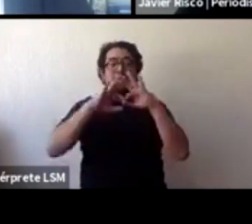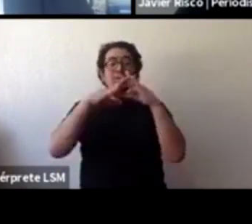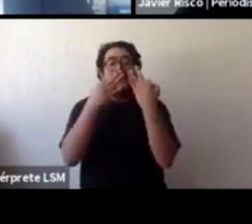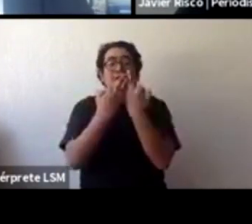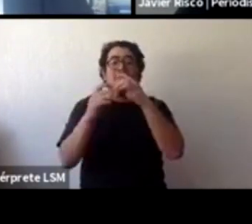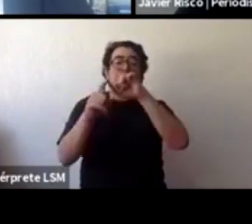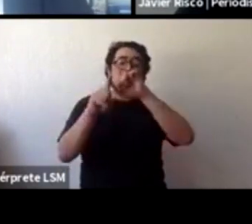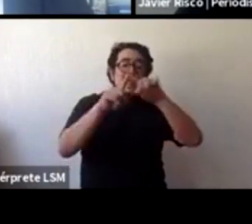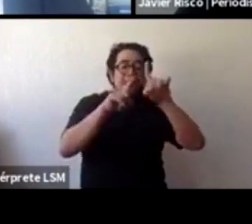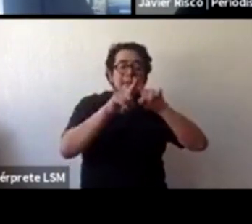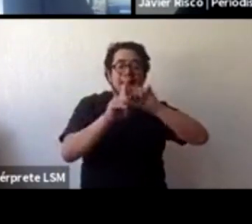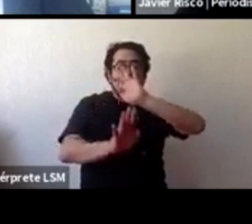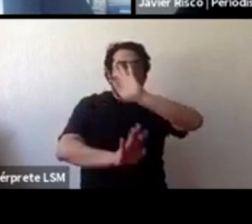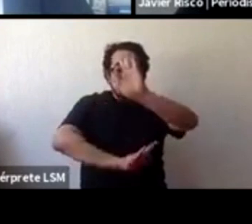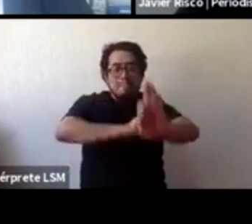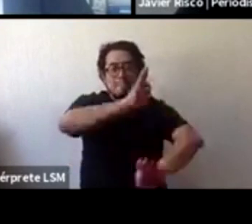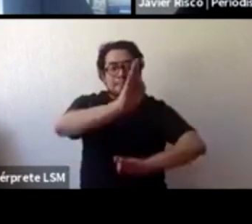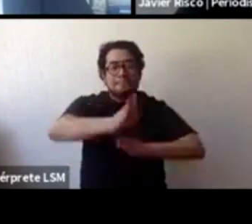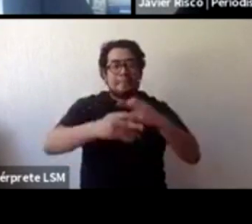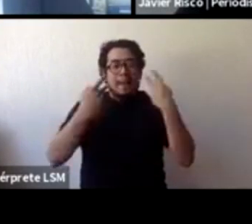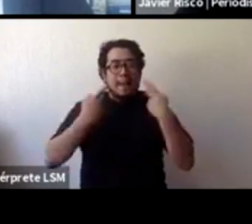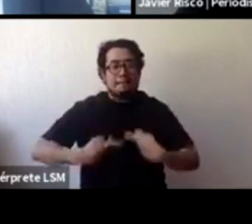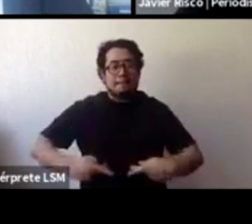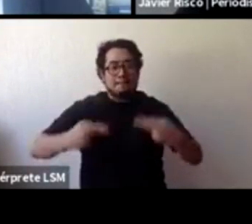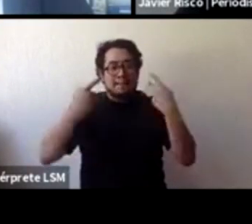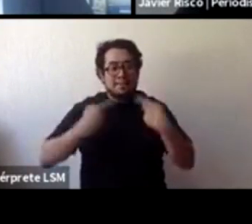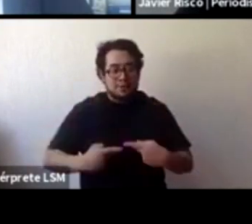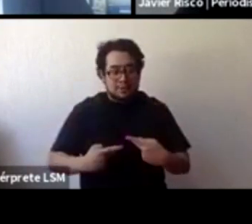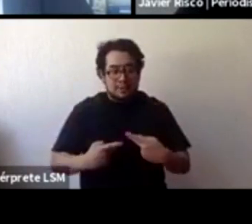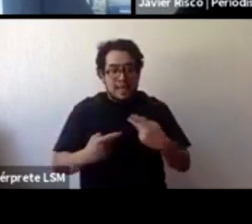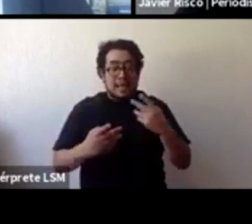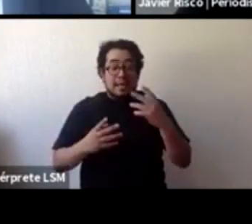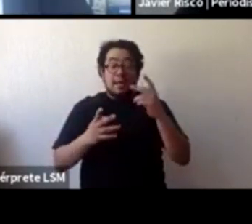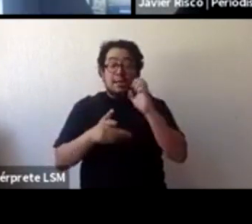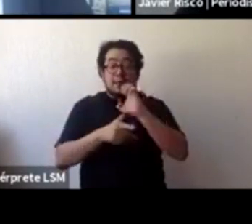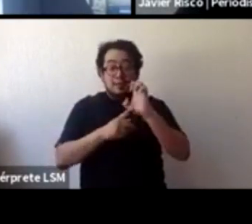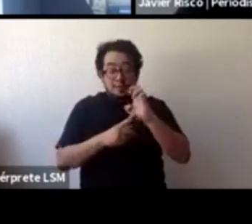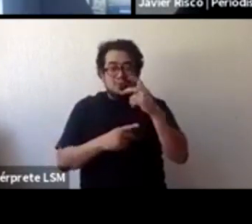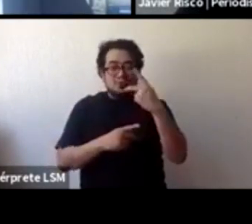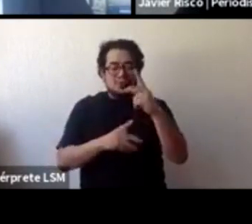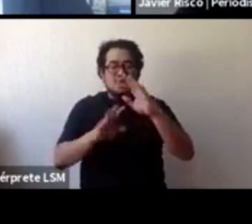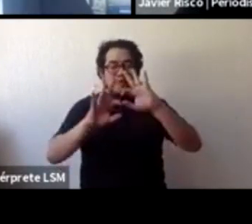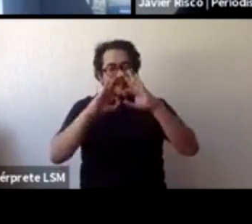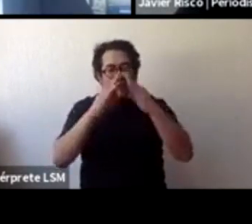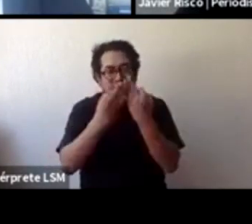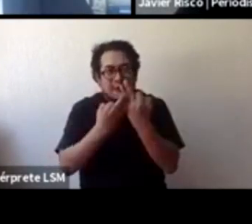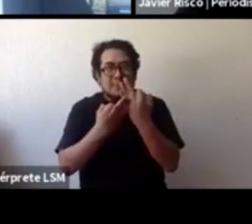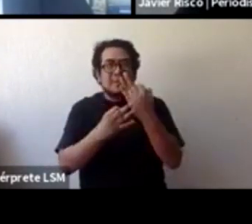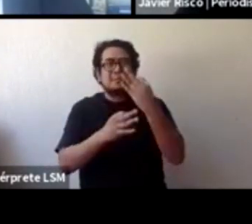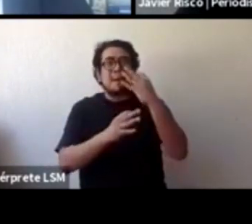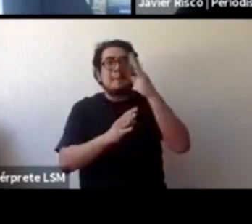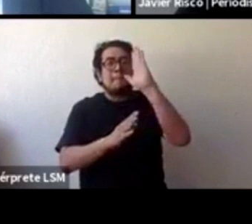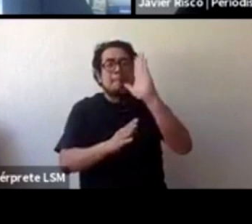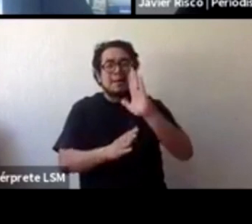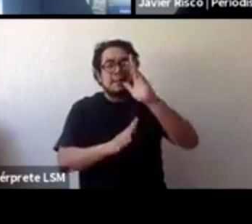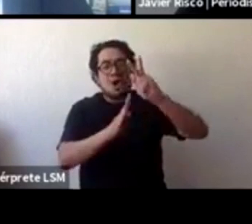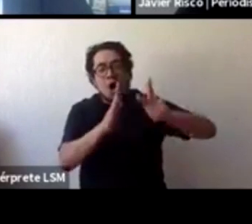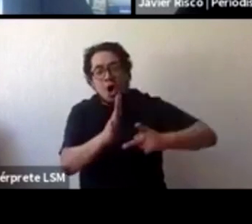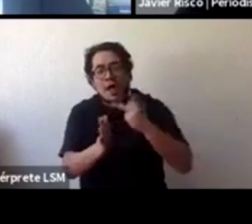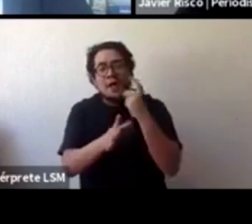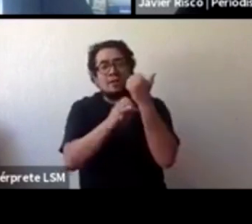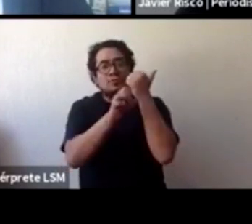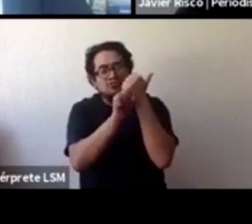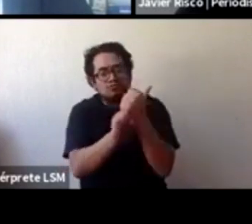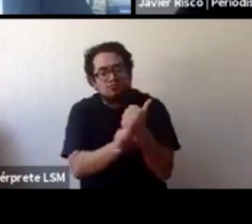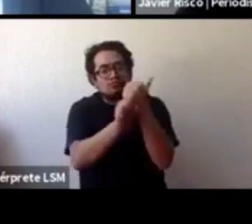víctimas y muchos de estos protocolos revictimizan a los niños y a las niñas otra vez. Entonces, creo que es una gran área